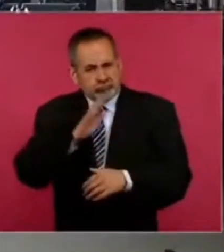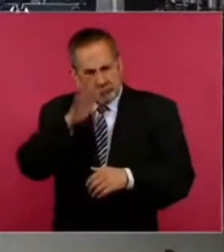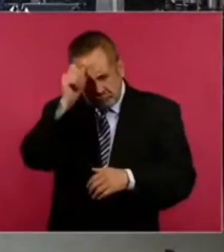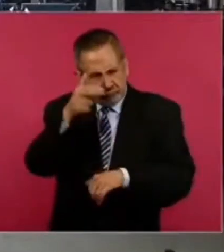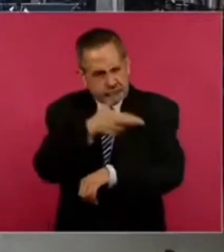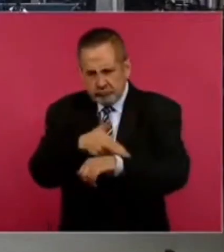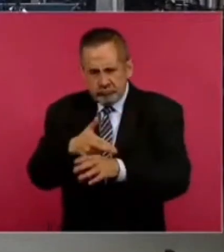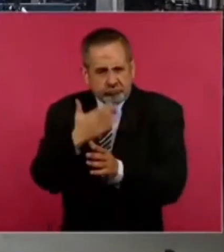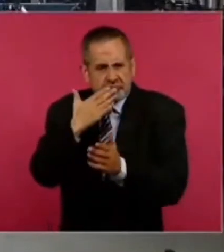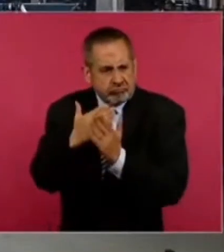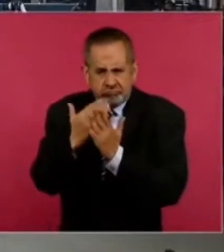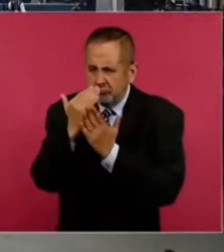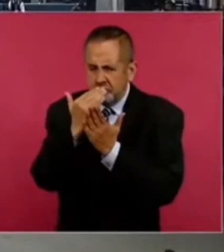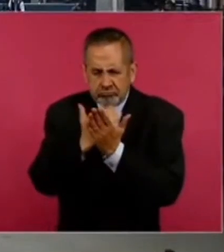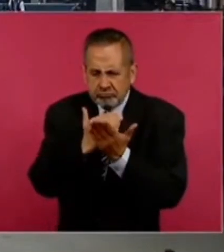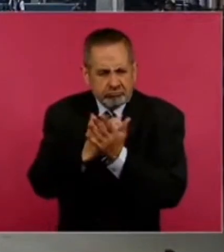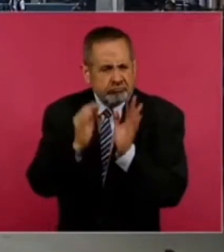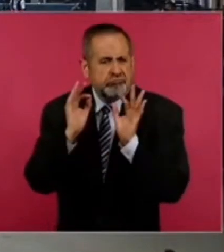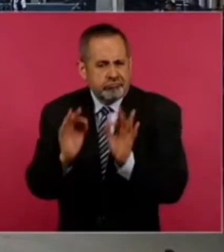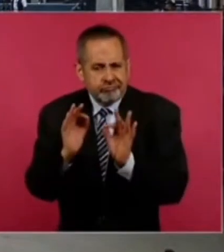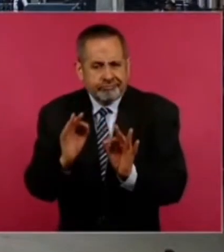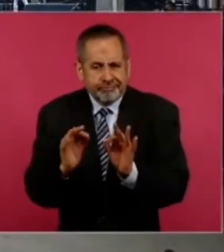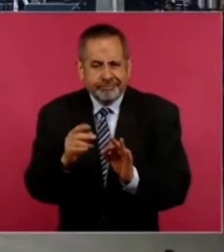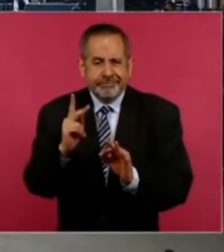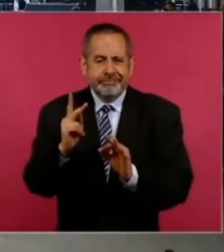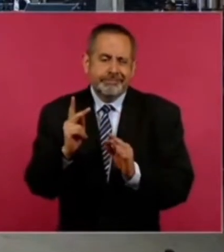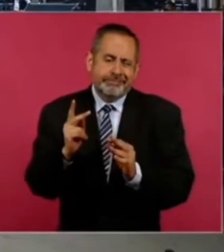los procesos, pero sí debe de agilizarse con.